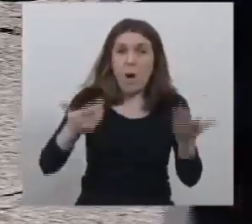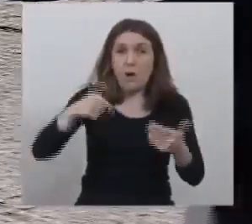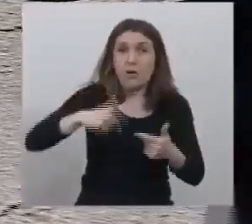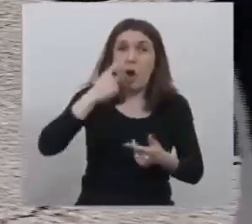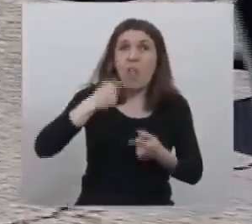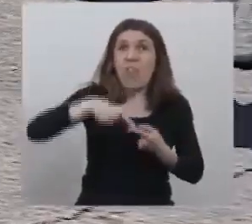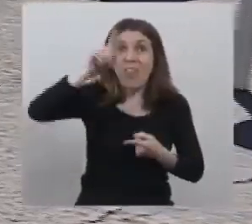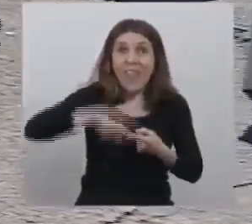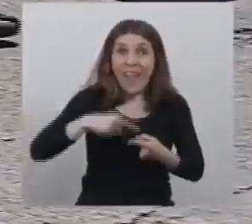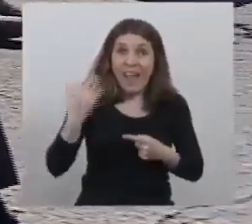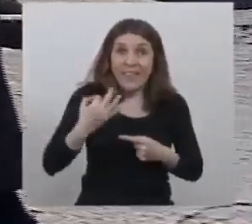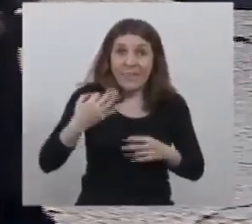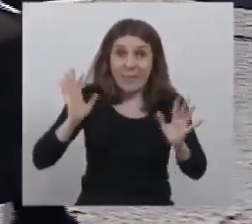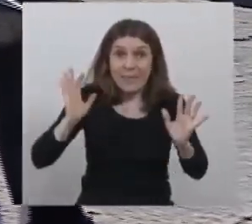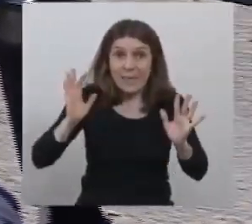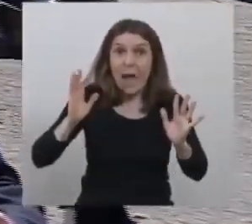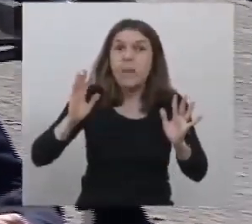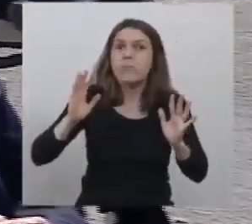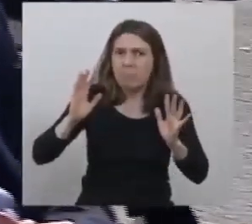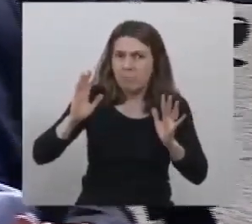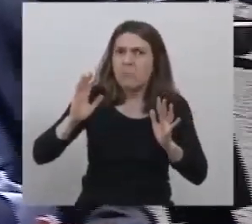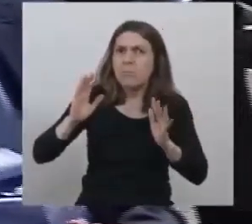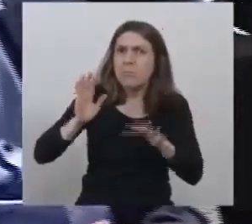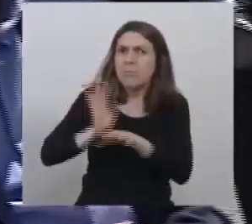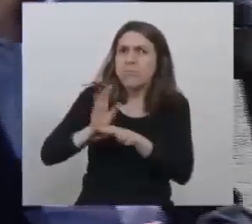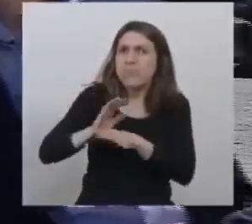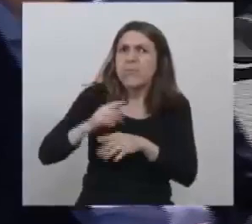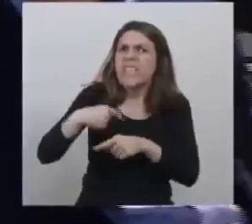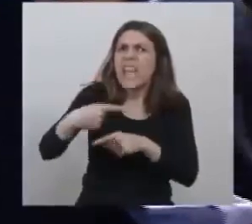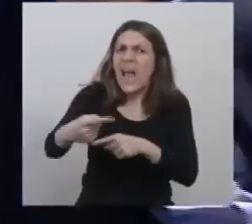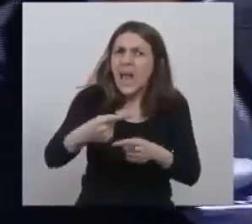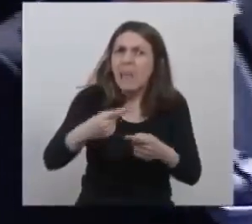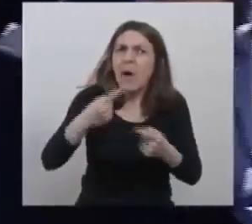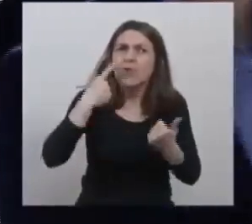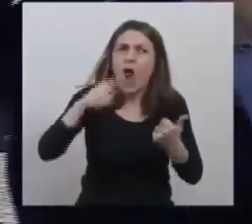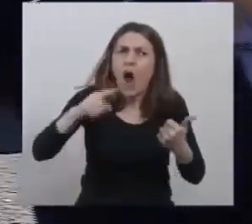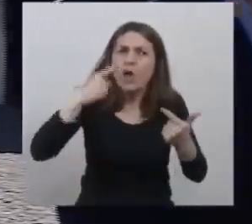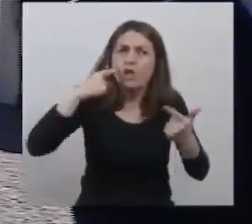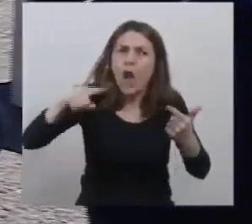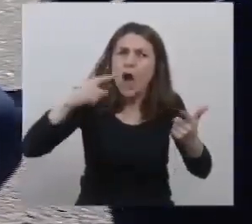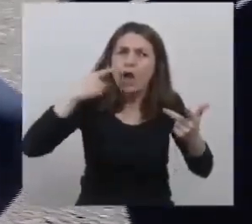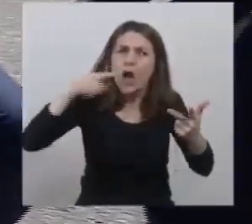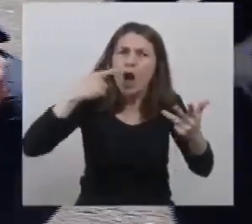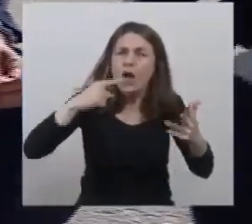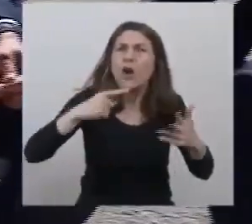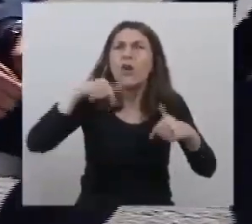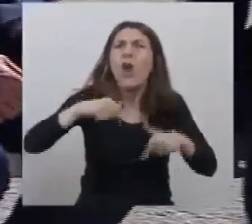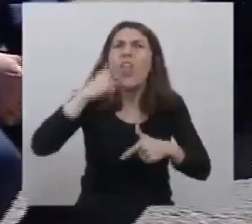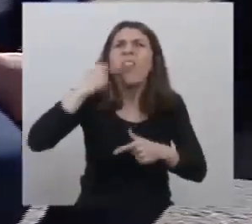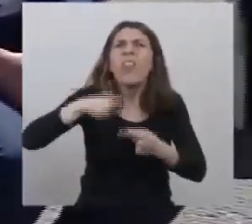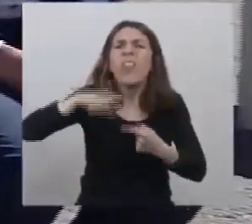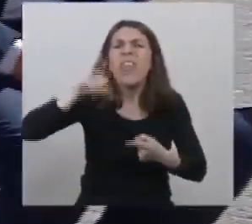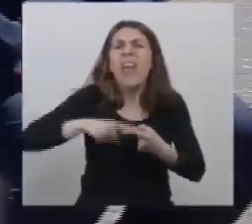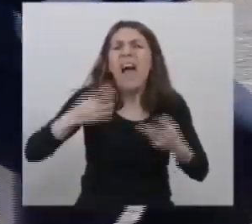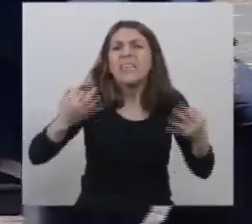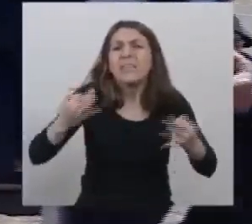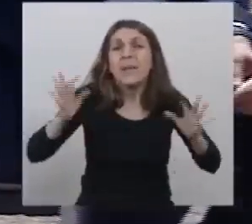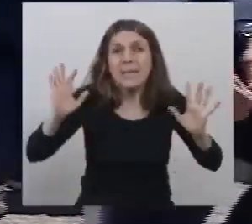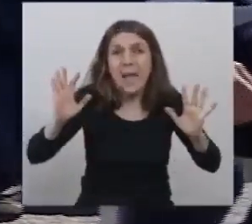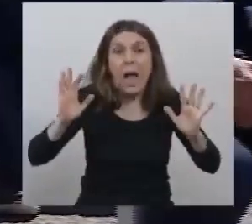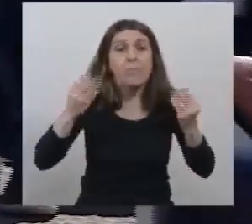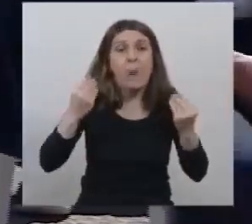tan especial, seguimos inscribiendo en el Libro de la Vida. Es un día muy particular para nosotros. Pero es un día más